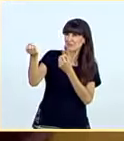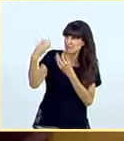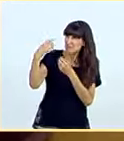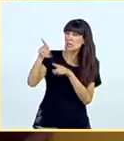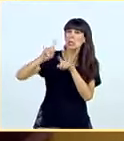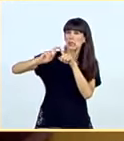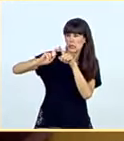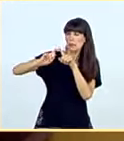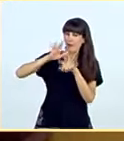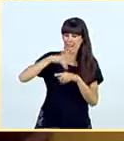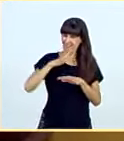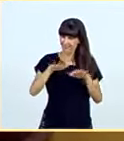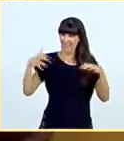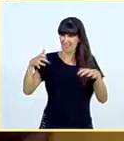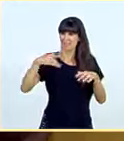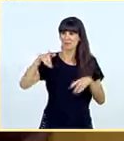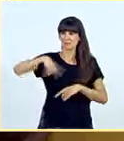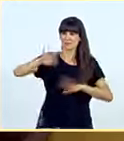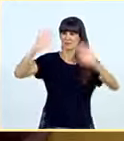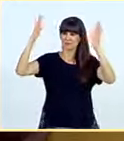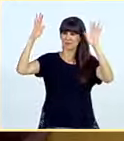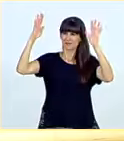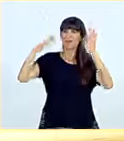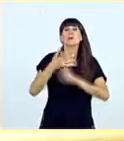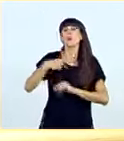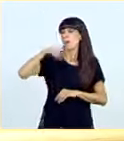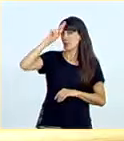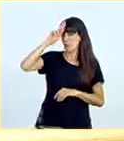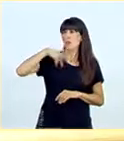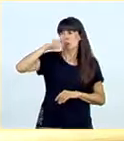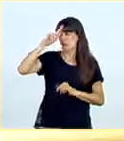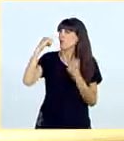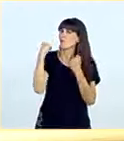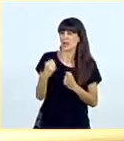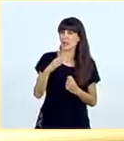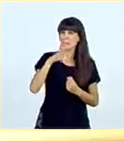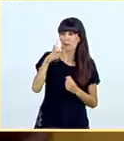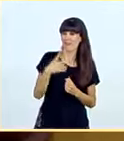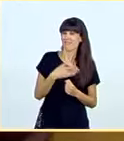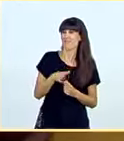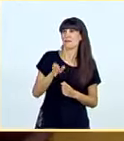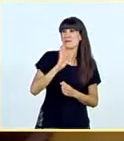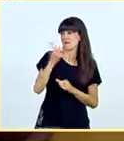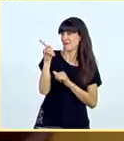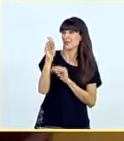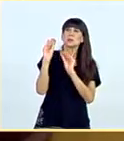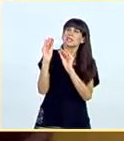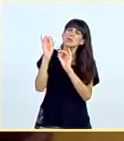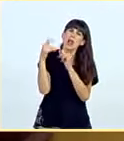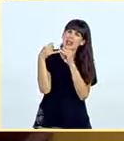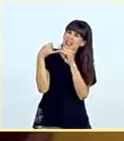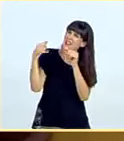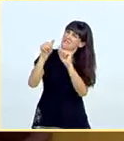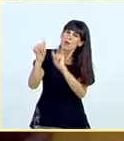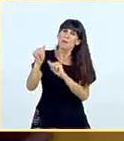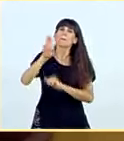Y me preocupa muchísimo porque es la línea que viene siguiendo el Partido Popular. Los medios de